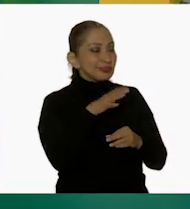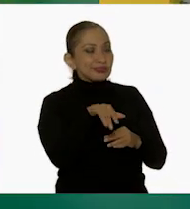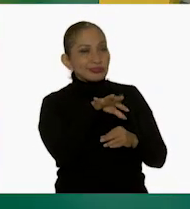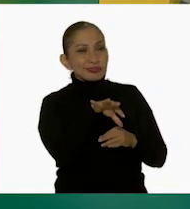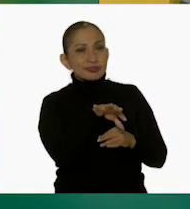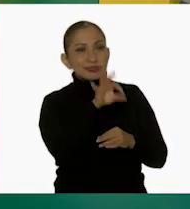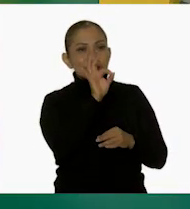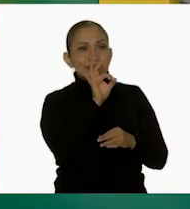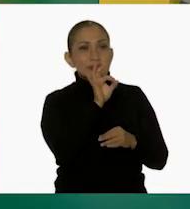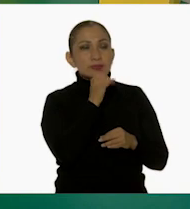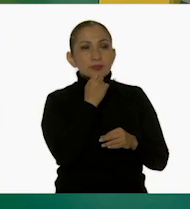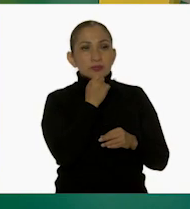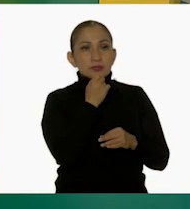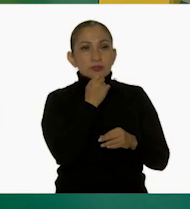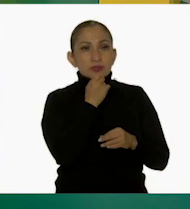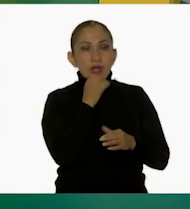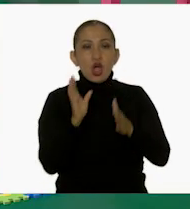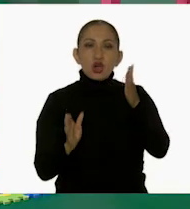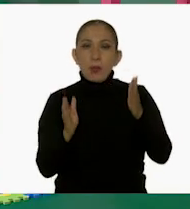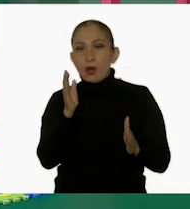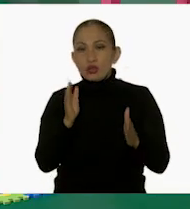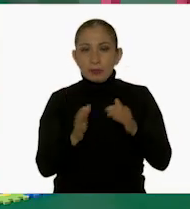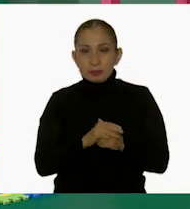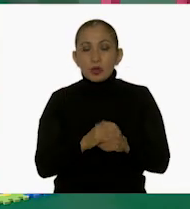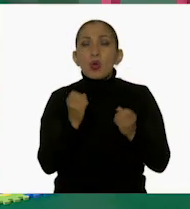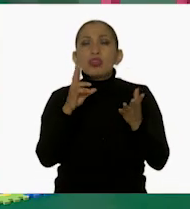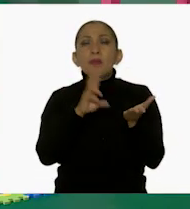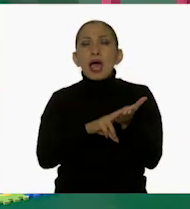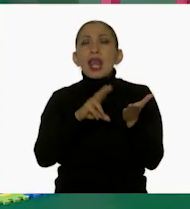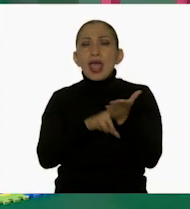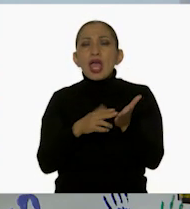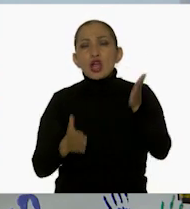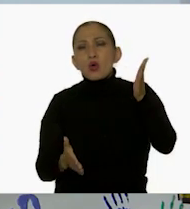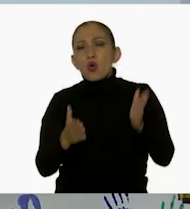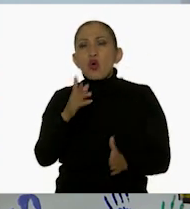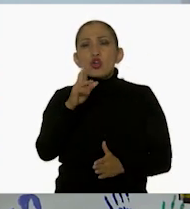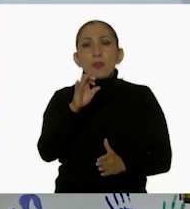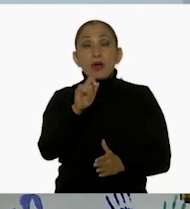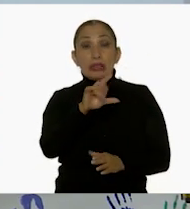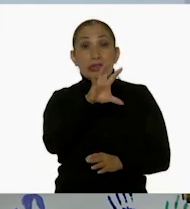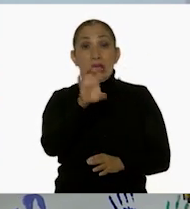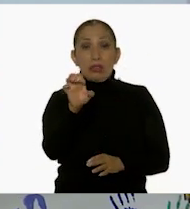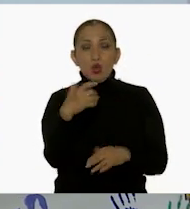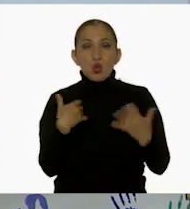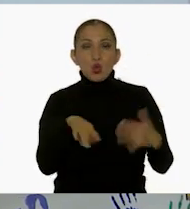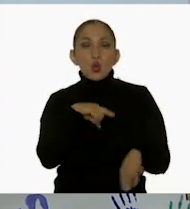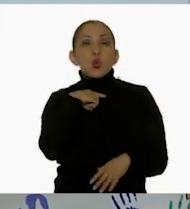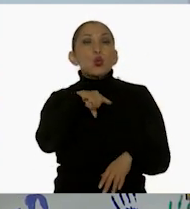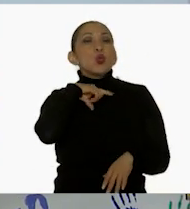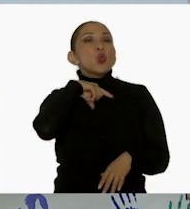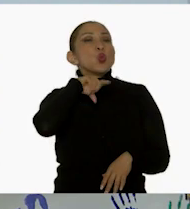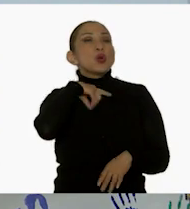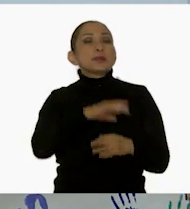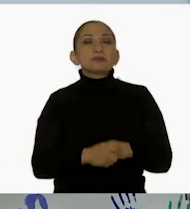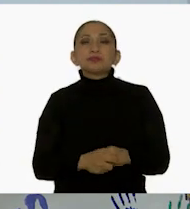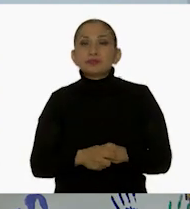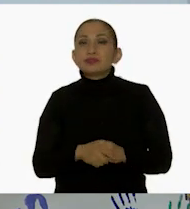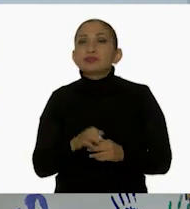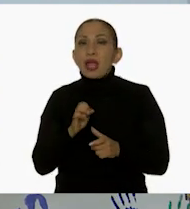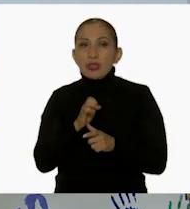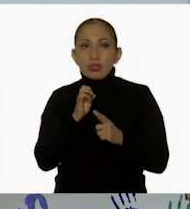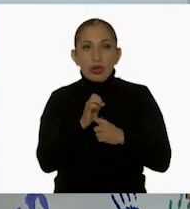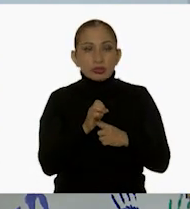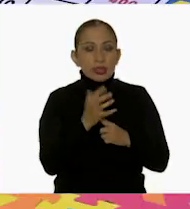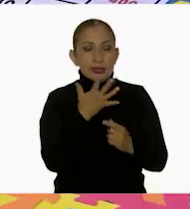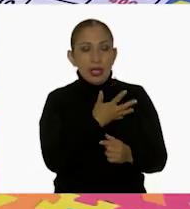Con el robot. Ok. ¿Cuánto cuesta? ¡Ay, 500 pesos! Ok. Entonces... Entonces